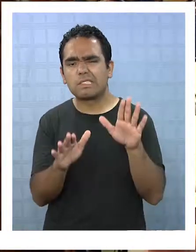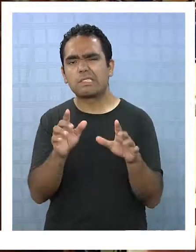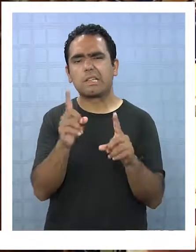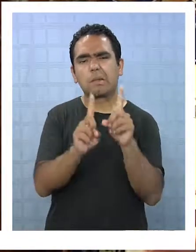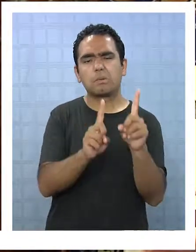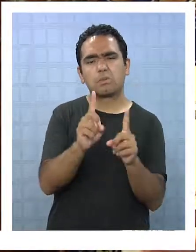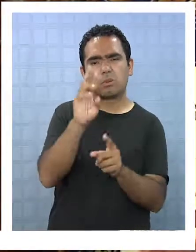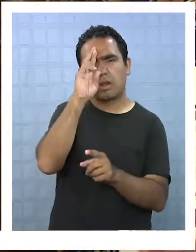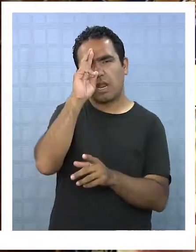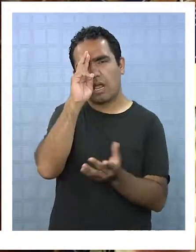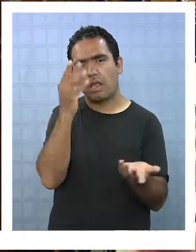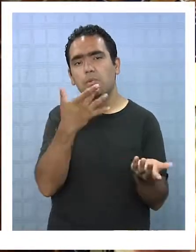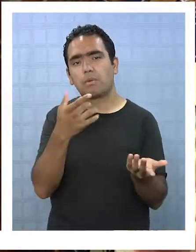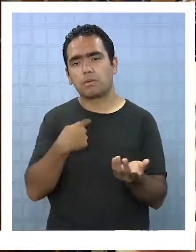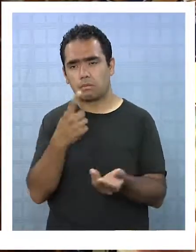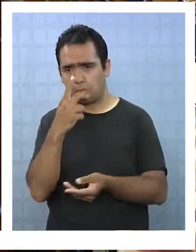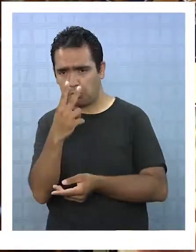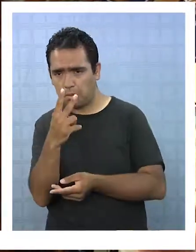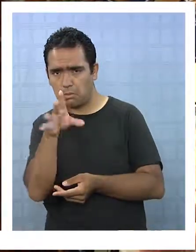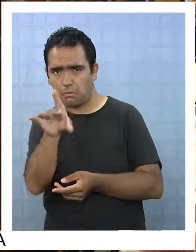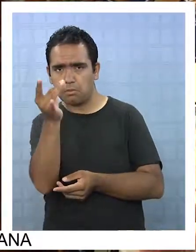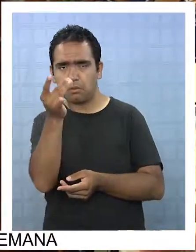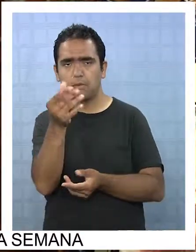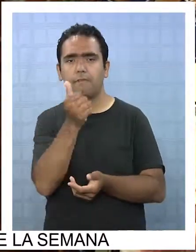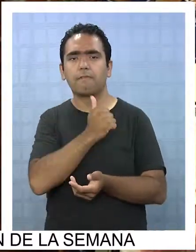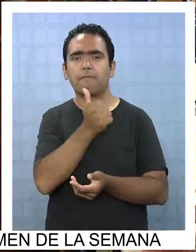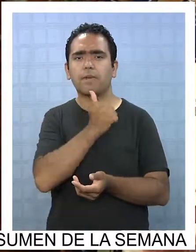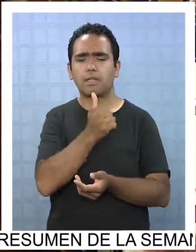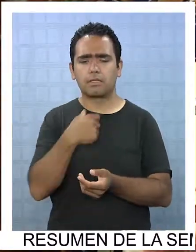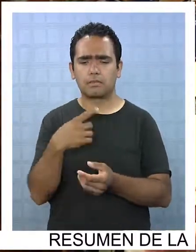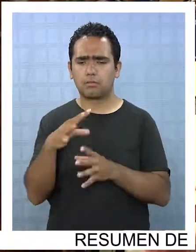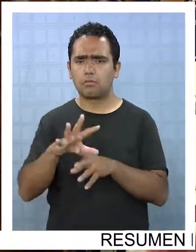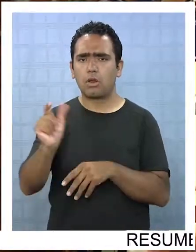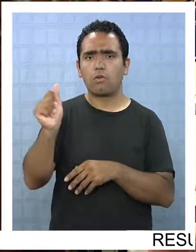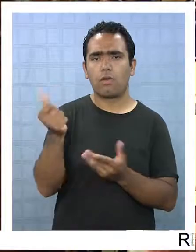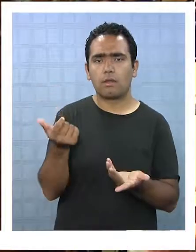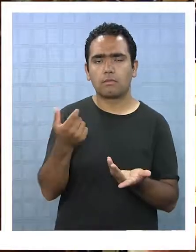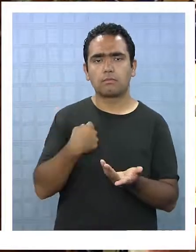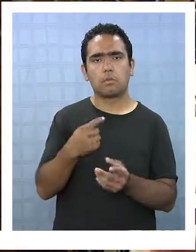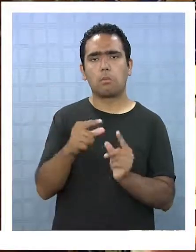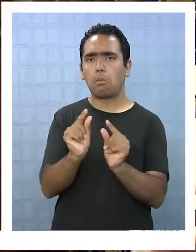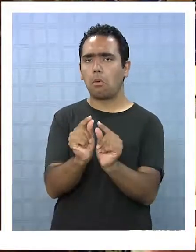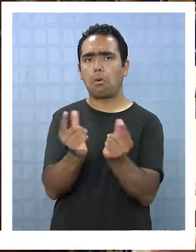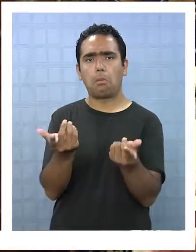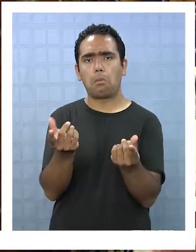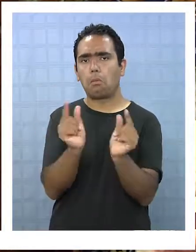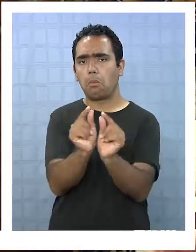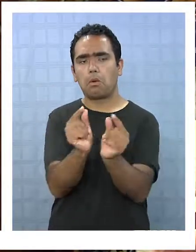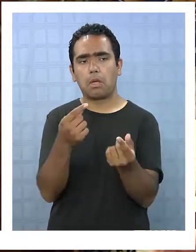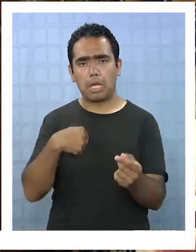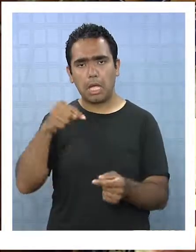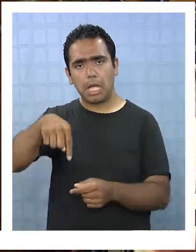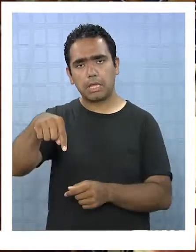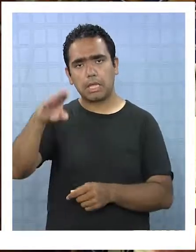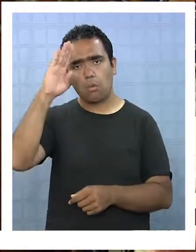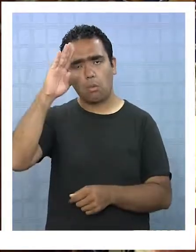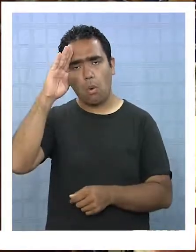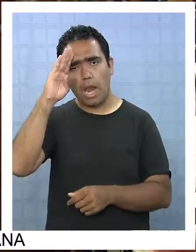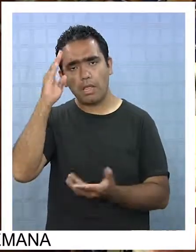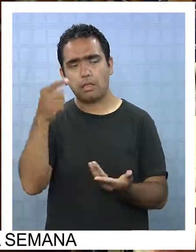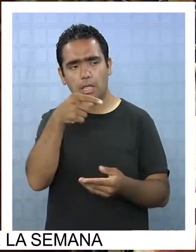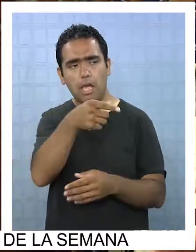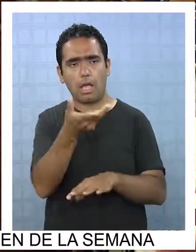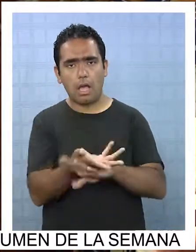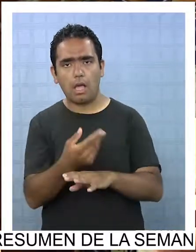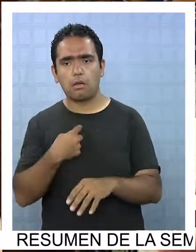Uno se da cuenta por los pasajeros que de repente nos falta el que dice que le robaron algo, pero es poco. Aquí hay guardias, en ese tipo de problemas